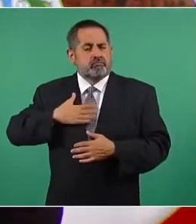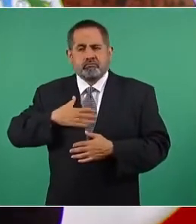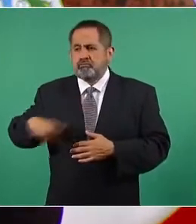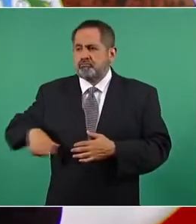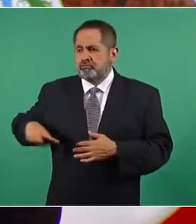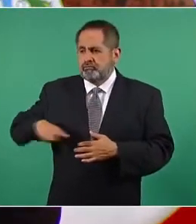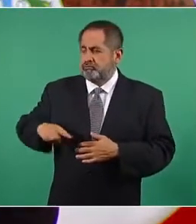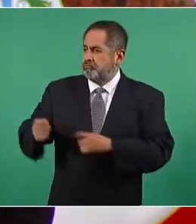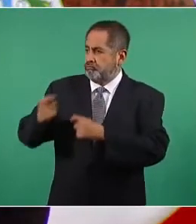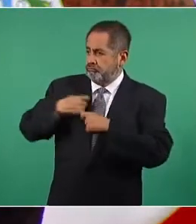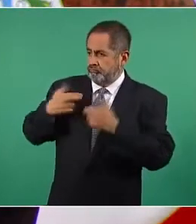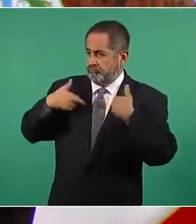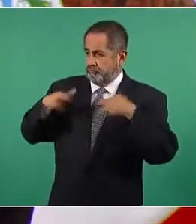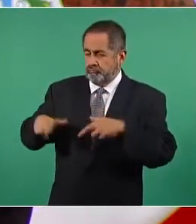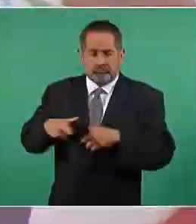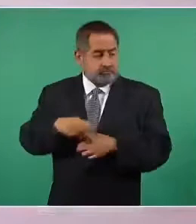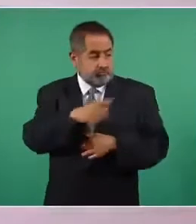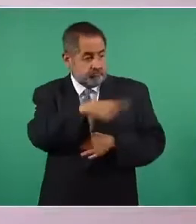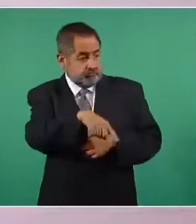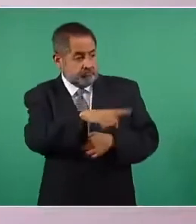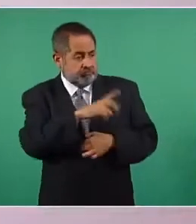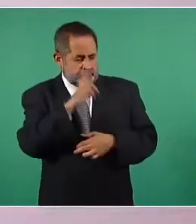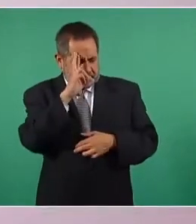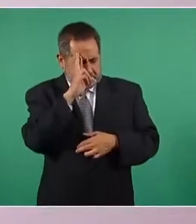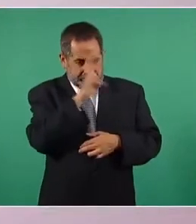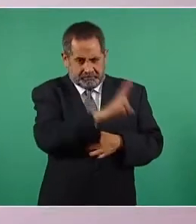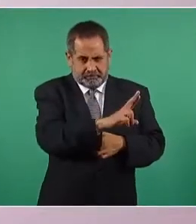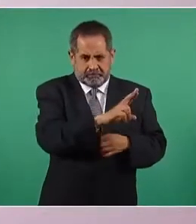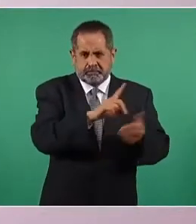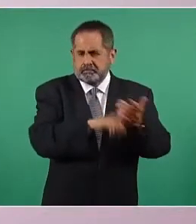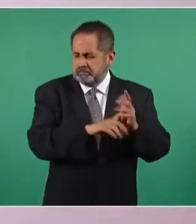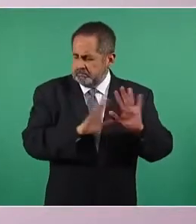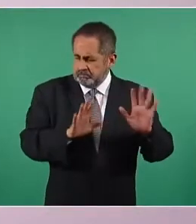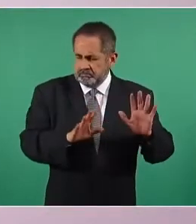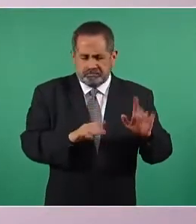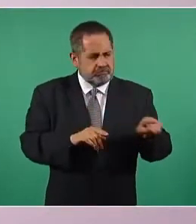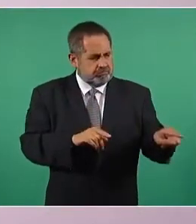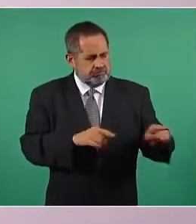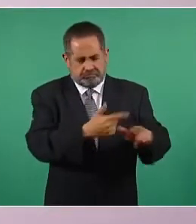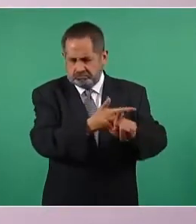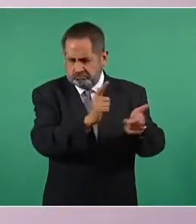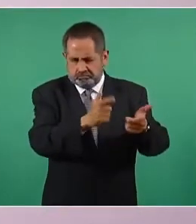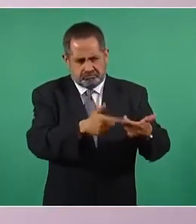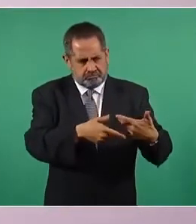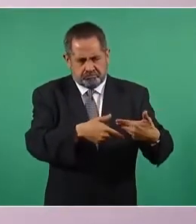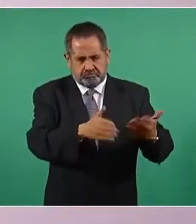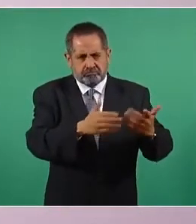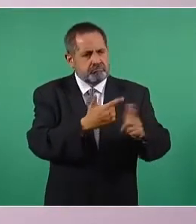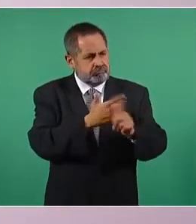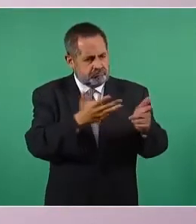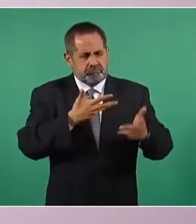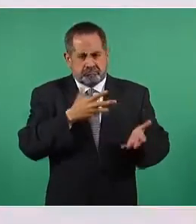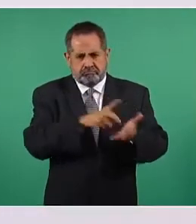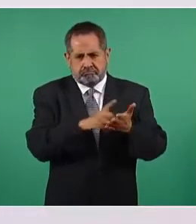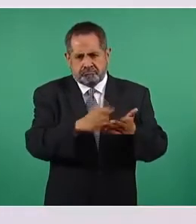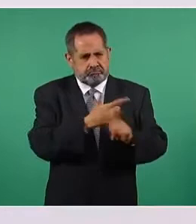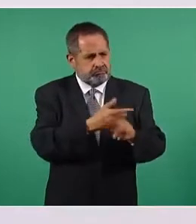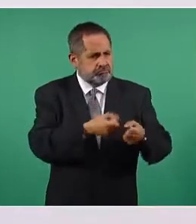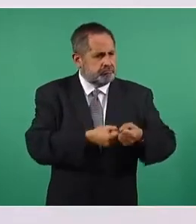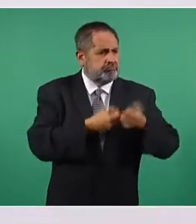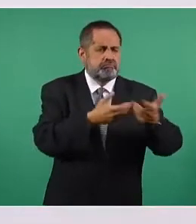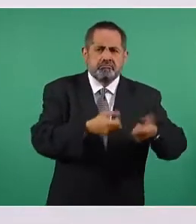el respeto y la libertad a la que tienen derecho para